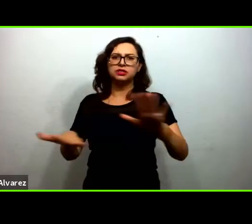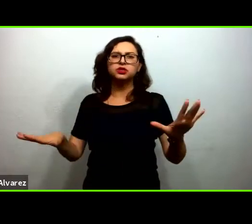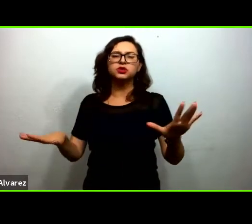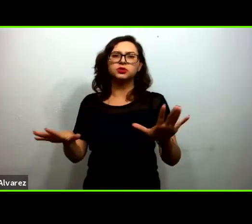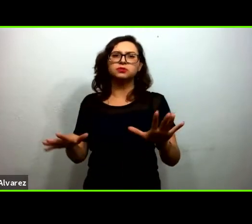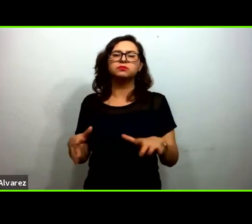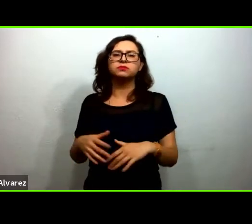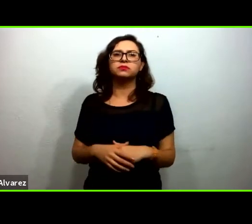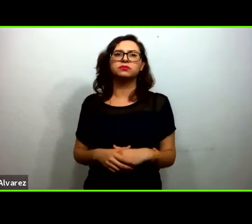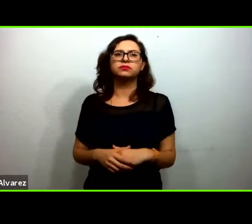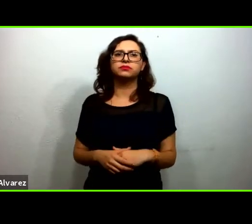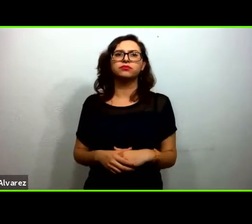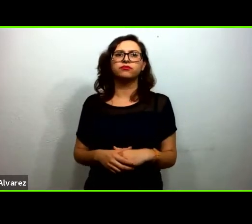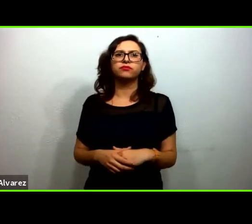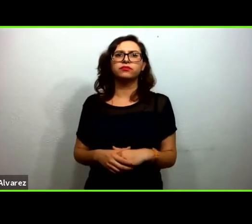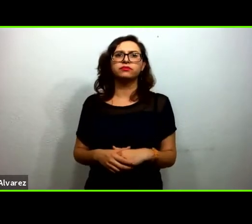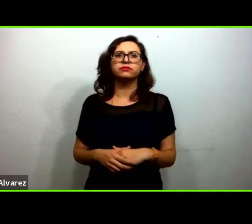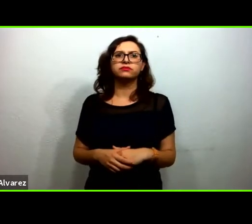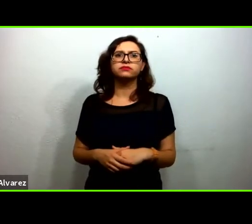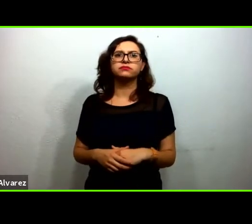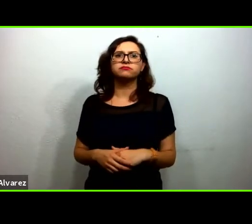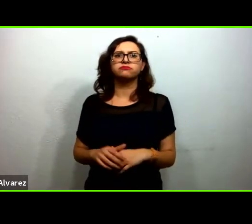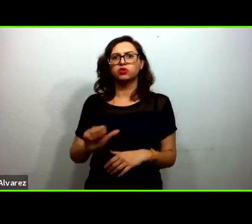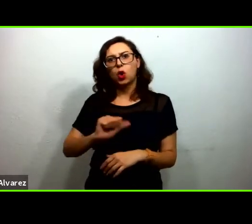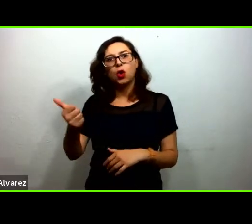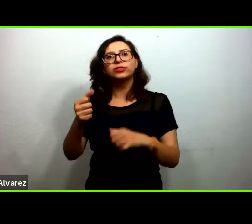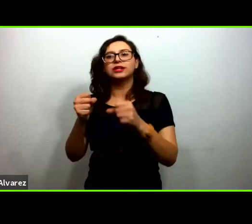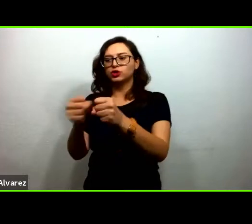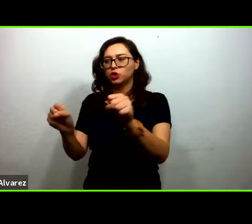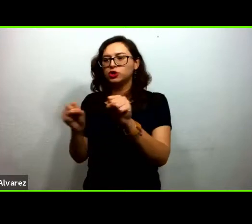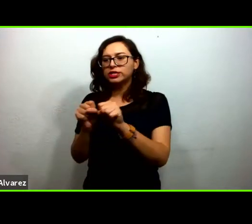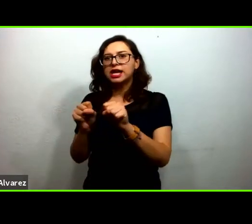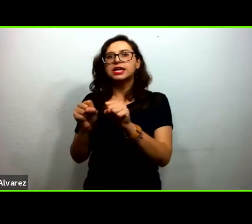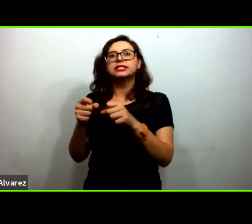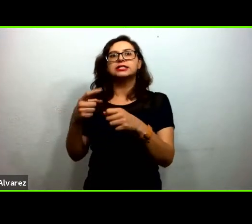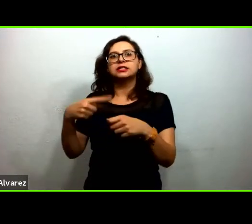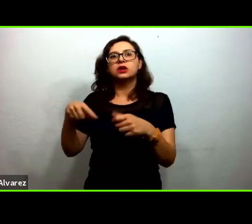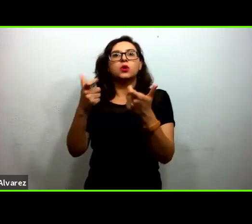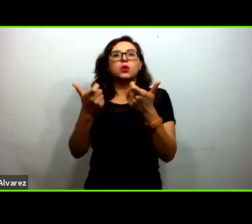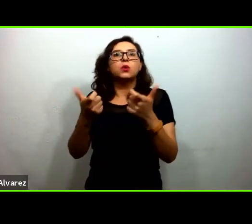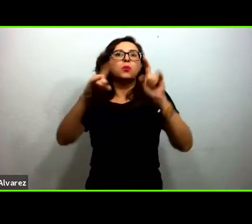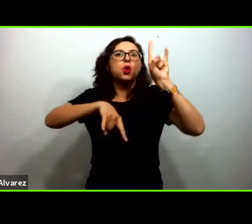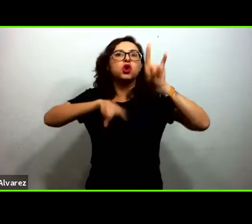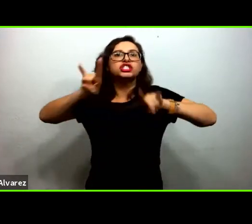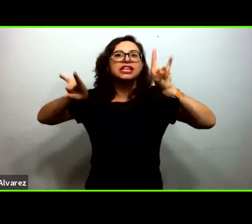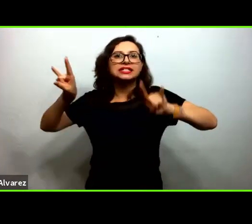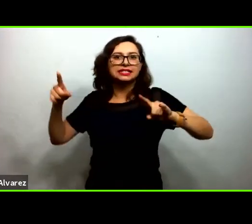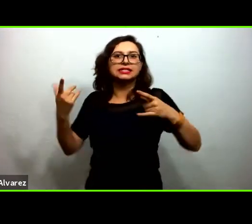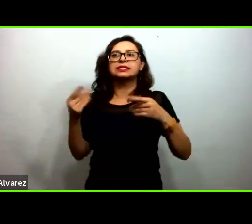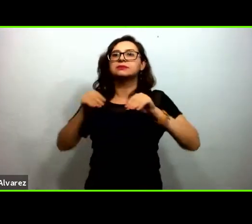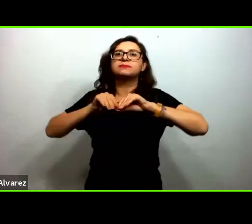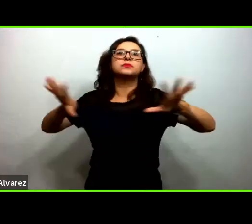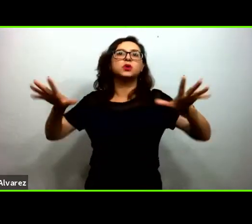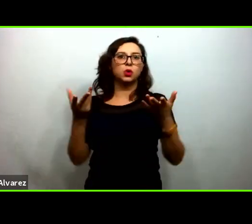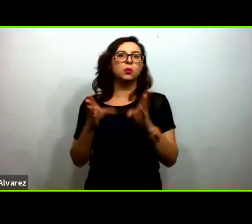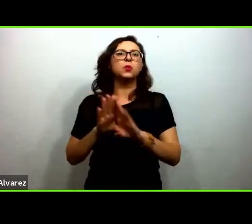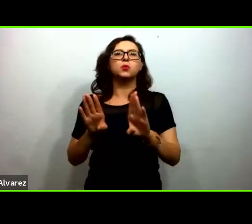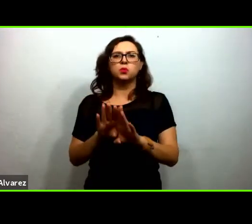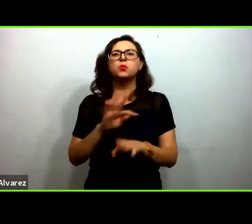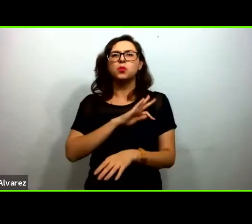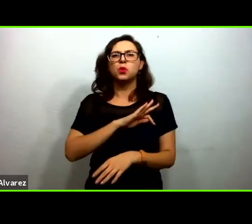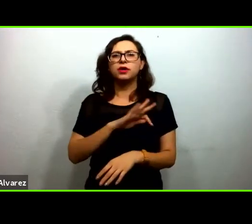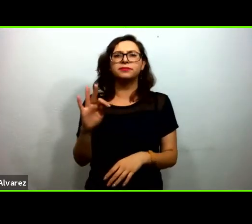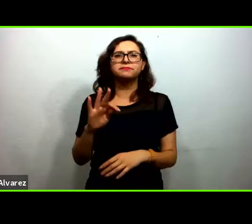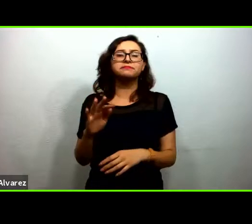autorización de las socias que son parte del proyecto los pósters los pósters que utilizamos y si surge alguna otra